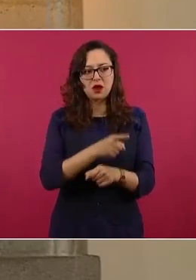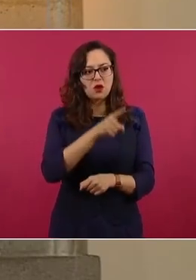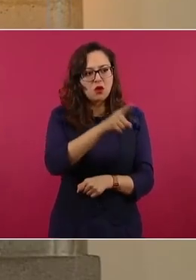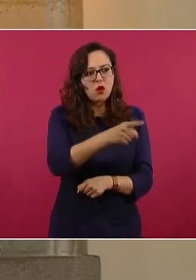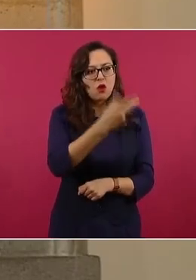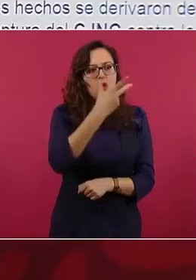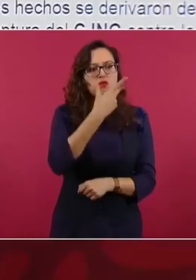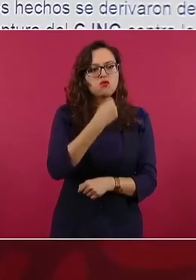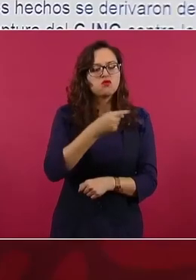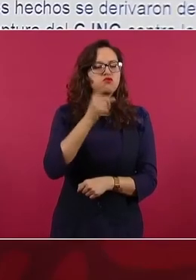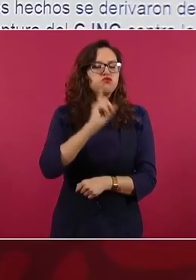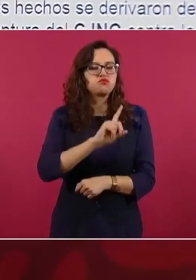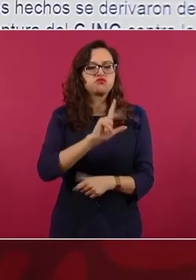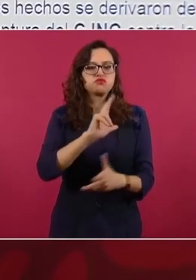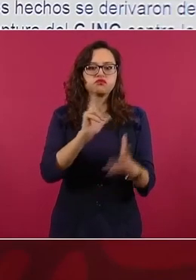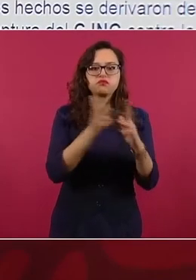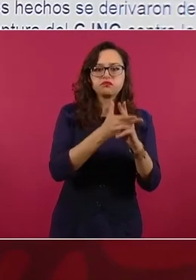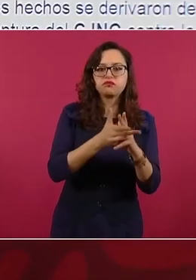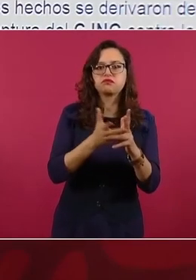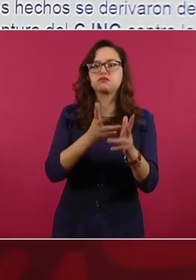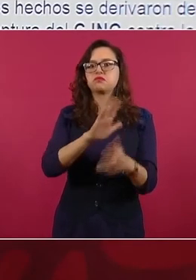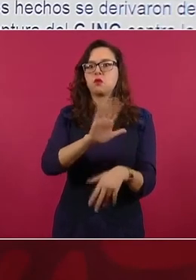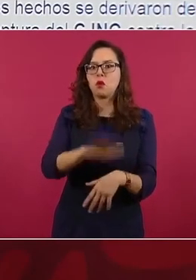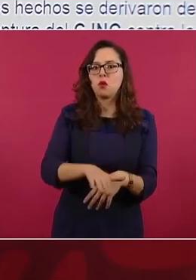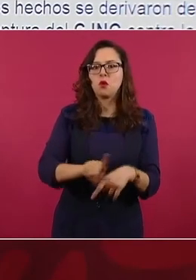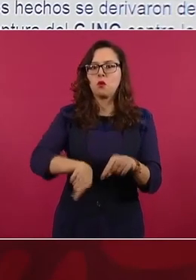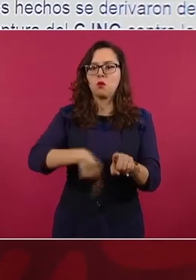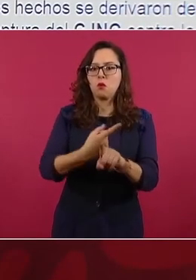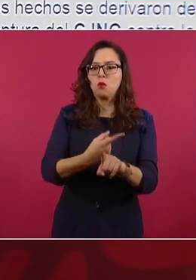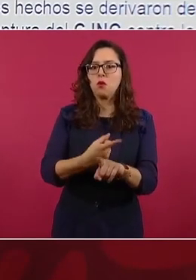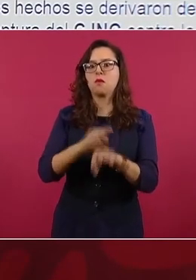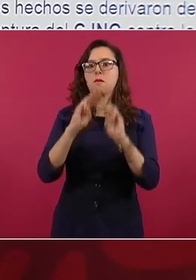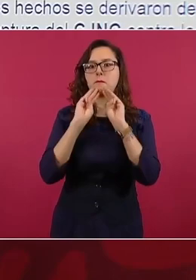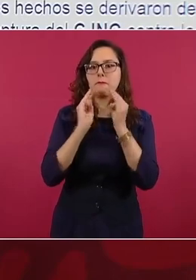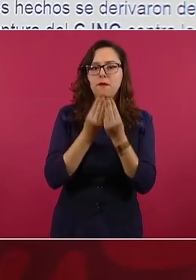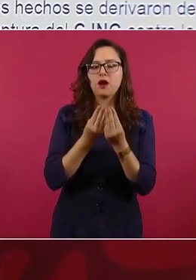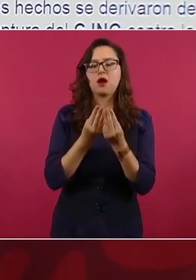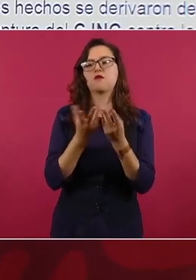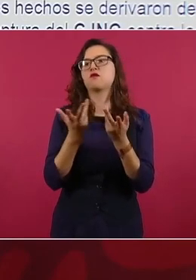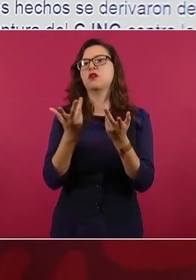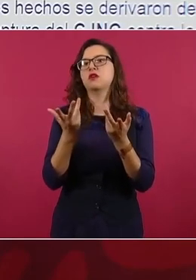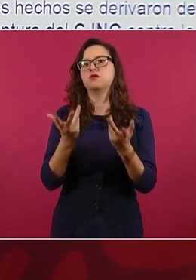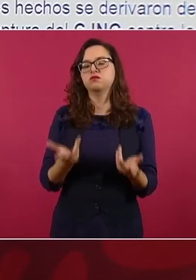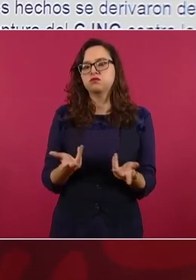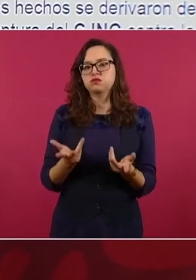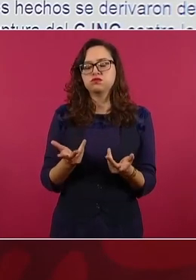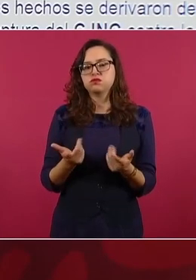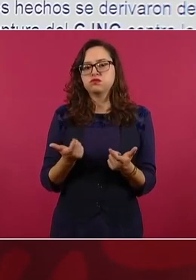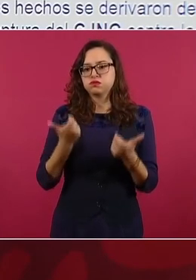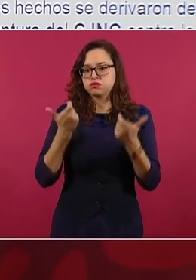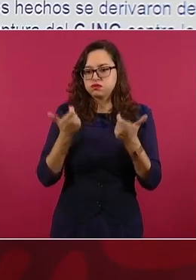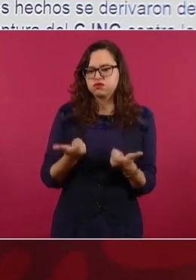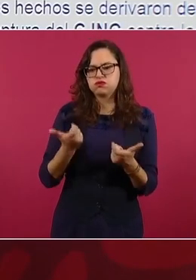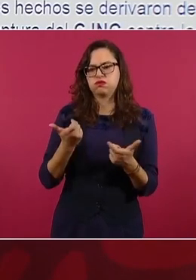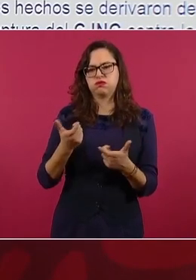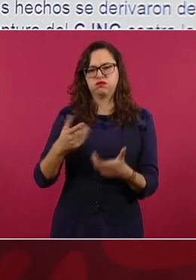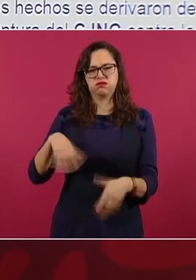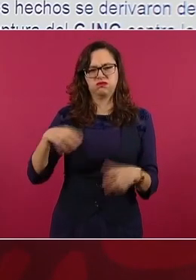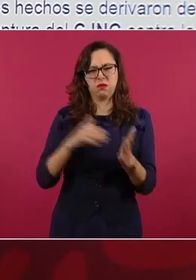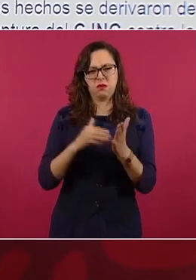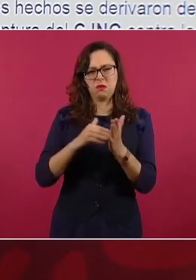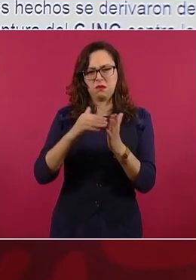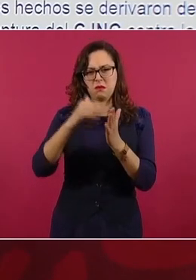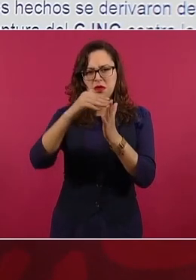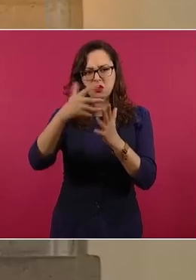feminicidio, violación, delincuencia organizada, operaciones con recursos de procedencia ilícita,